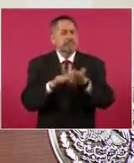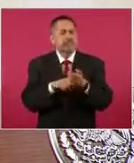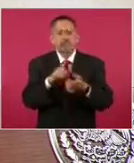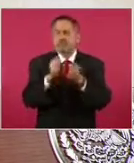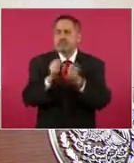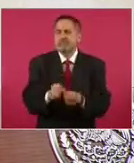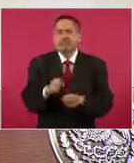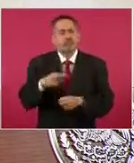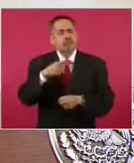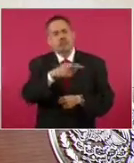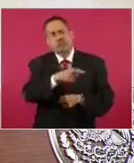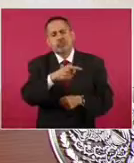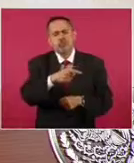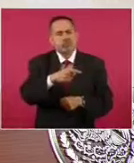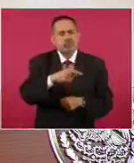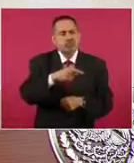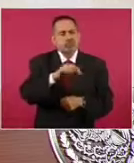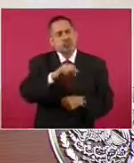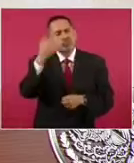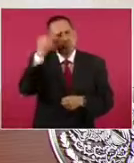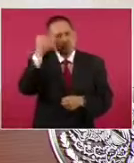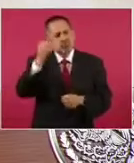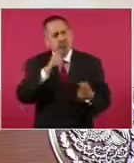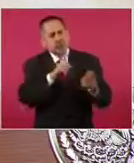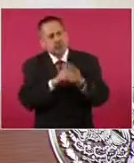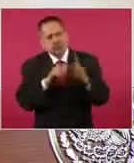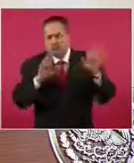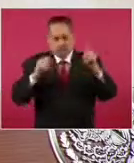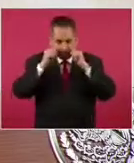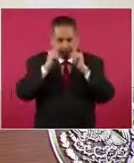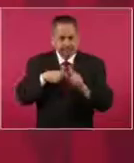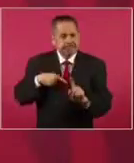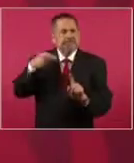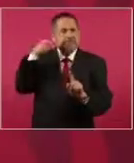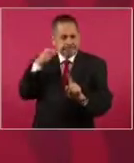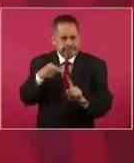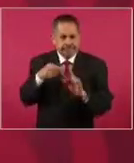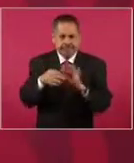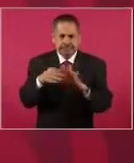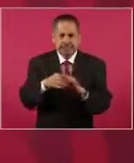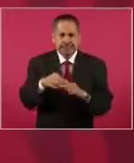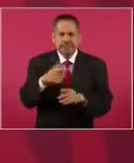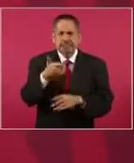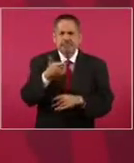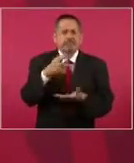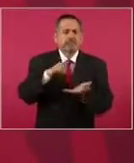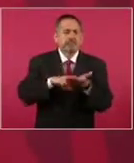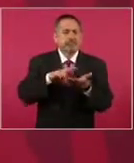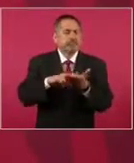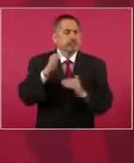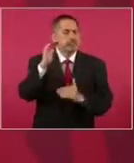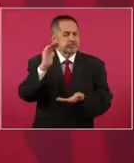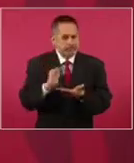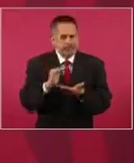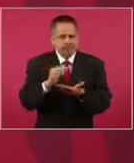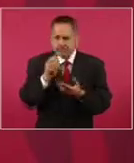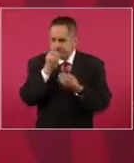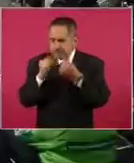Seguramente ellos estarán en otros asuntos, pero a mí me importa ese, el de los alimentos.